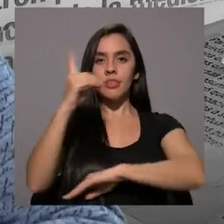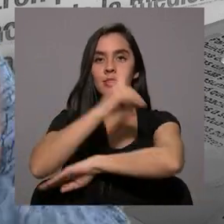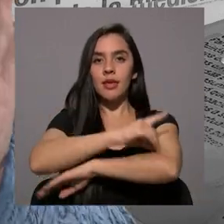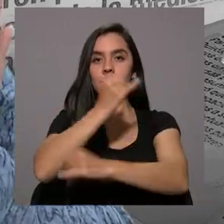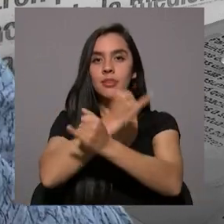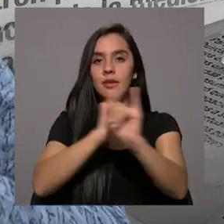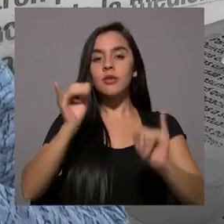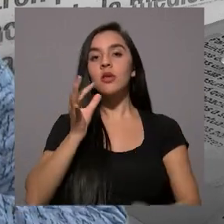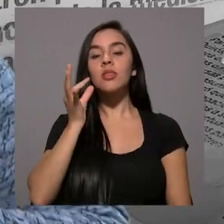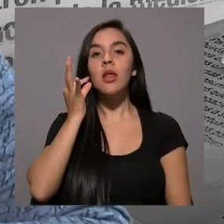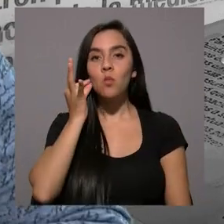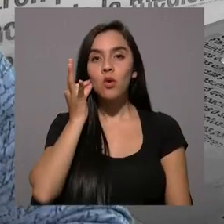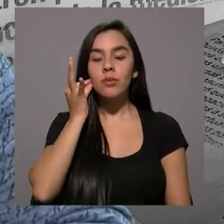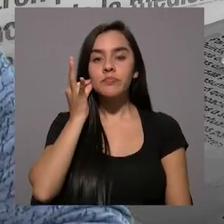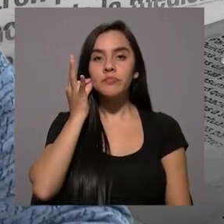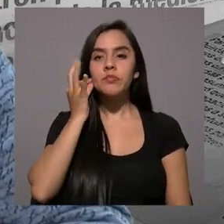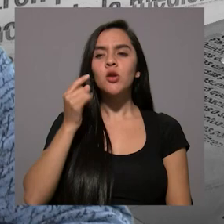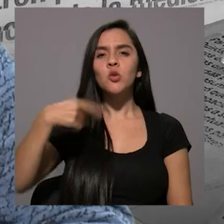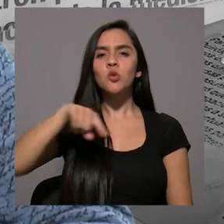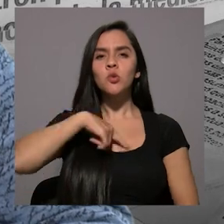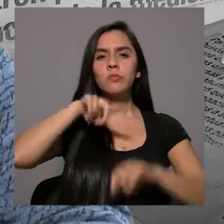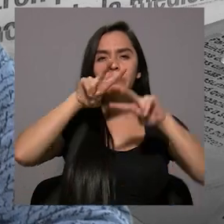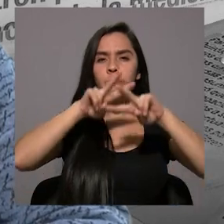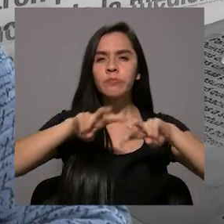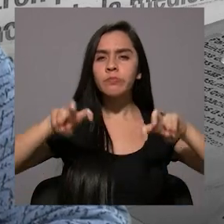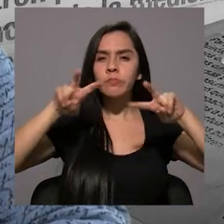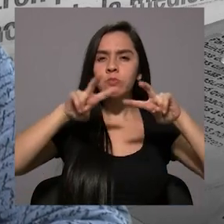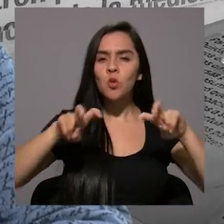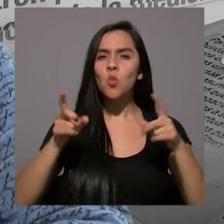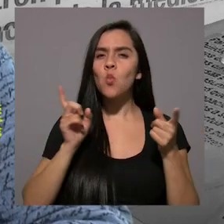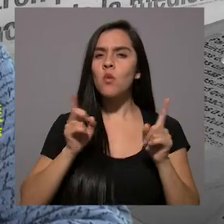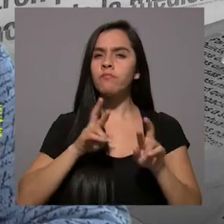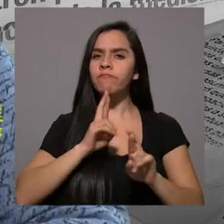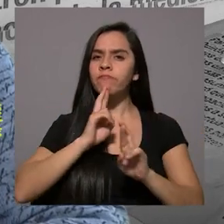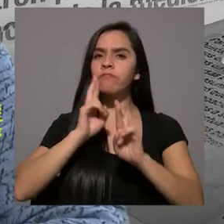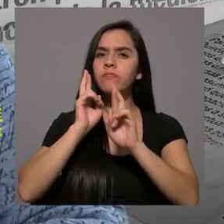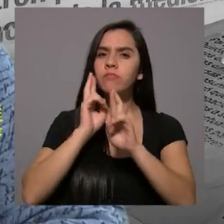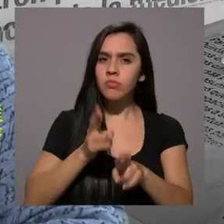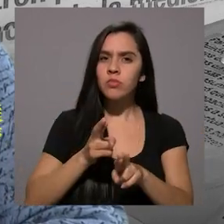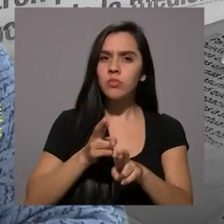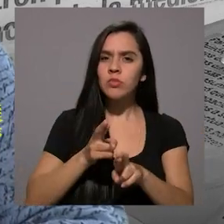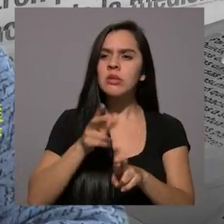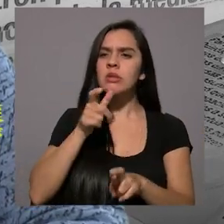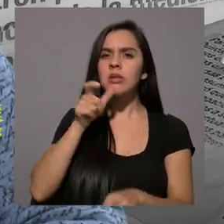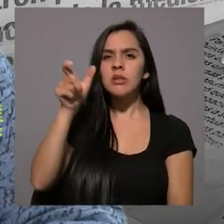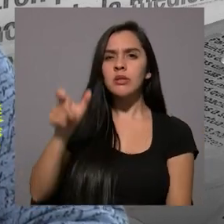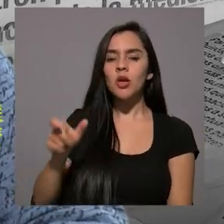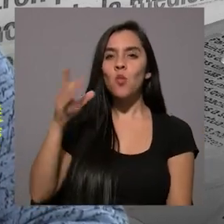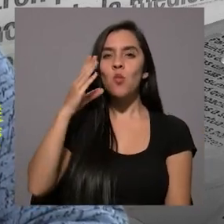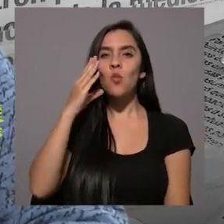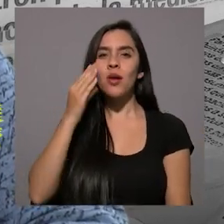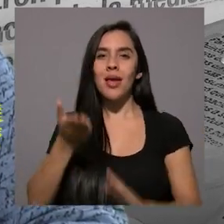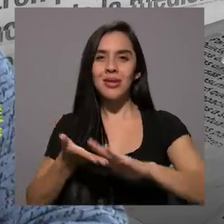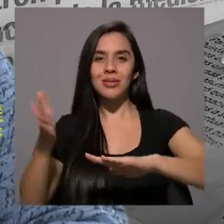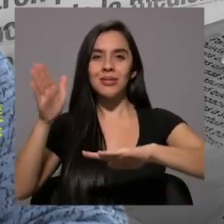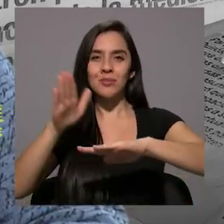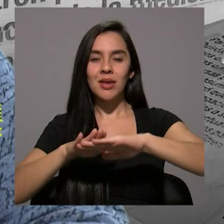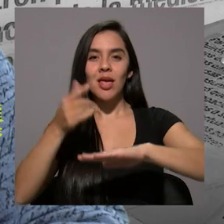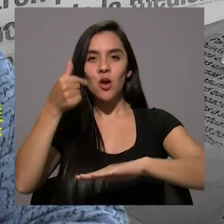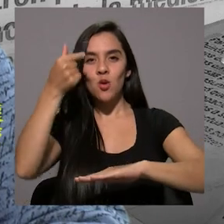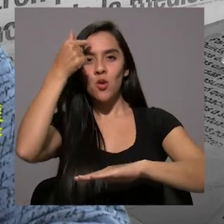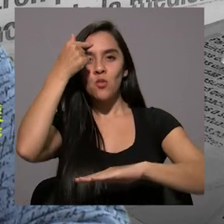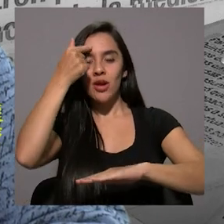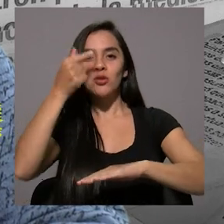celebramos el Día Internacional de la Mujer, analizaremos los resultados con una experta en gobiernos